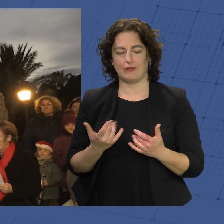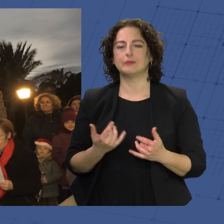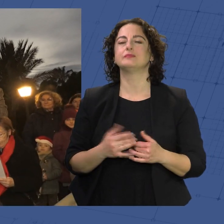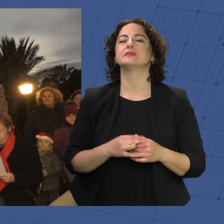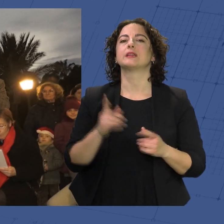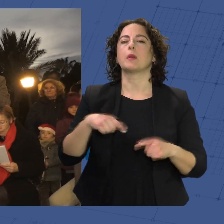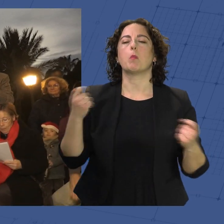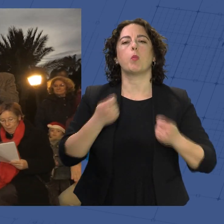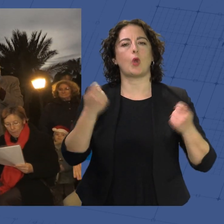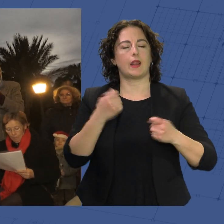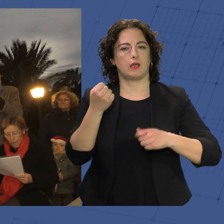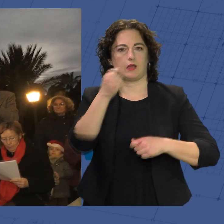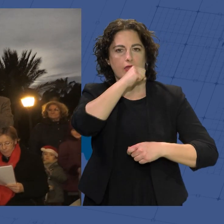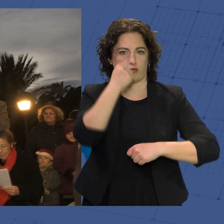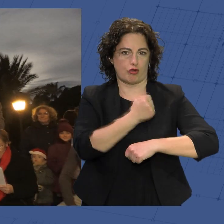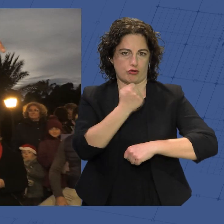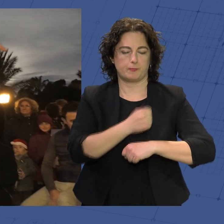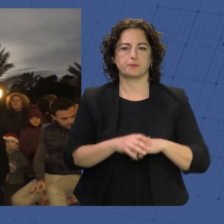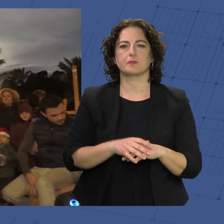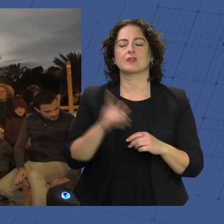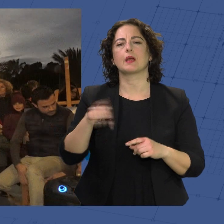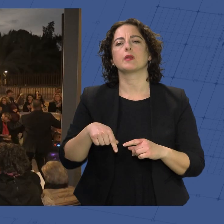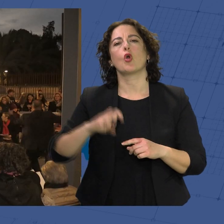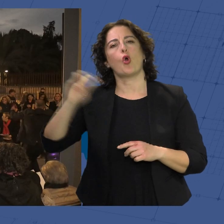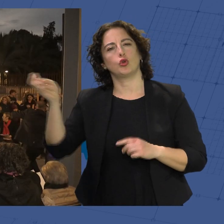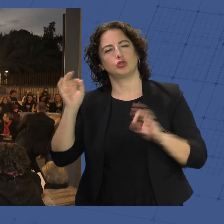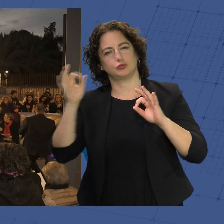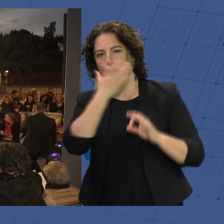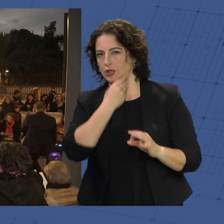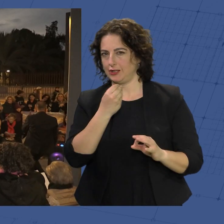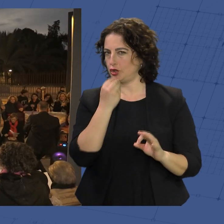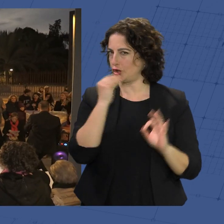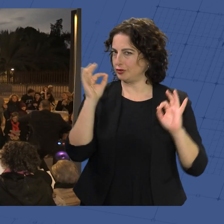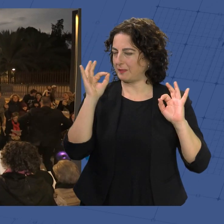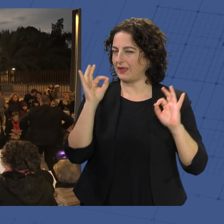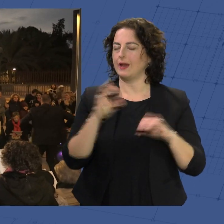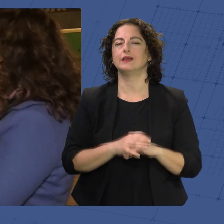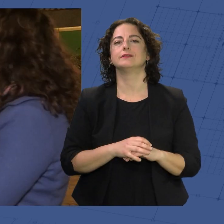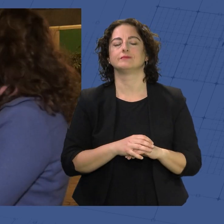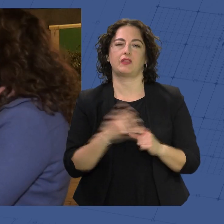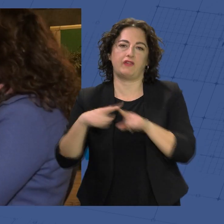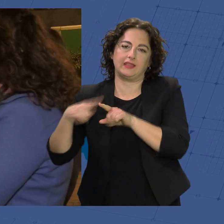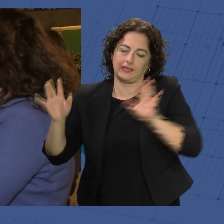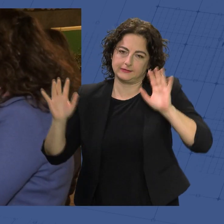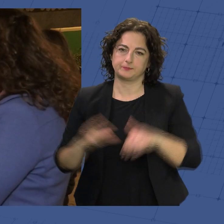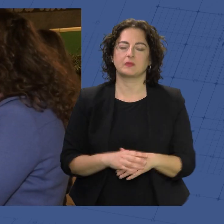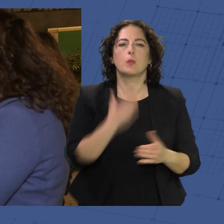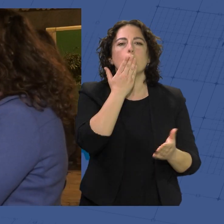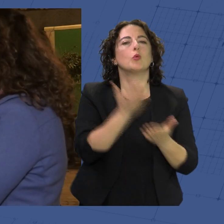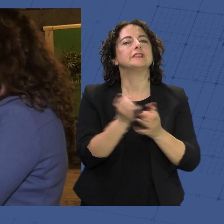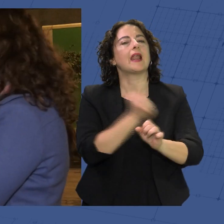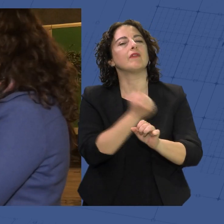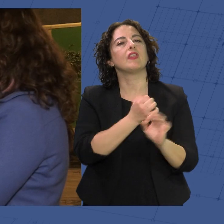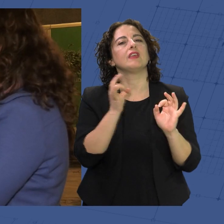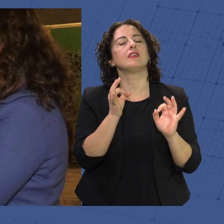populares, porque tenemos los populares, pero además tenemos otros muy bonitos, muy especiales y distintos. Una propuesta navideña